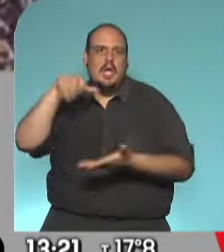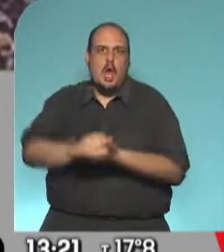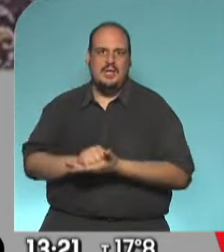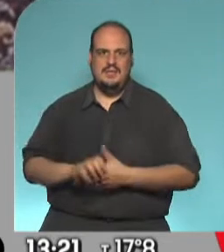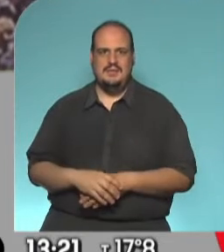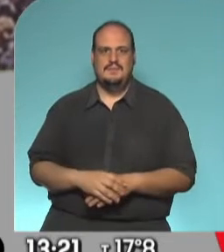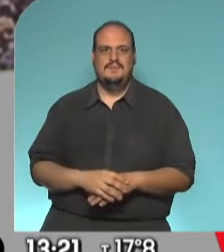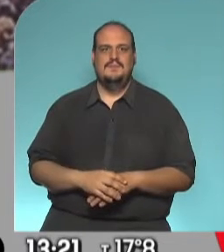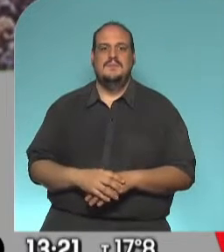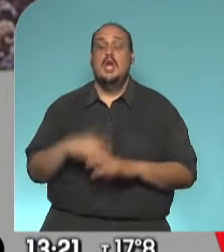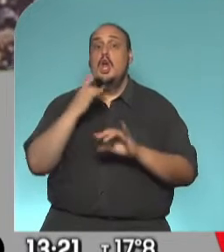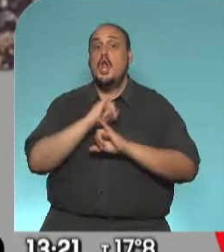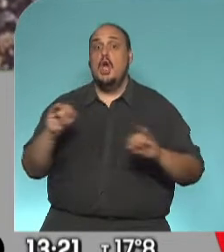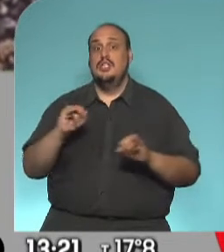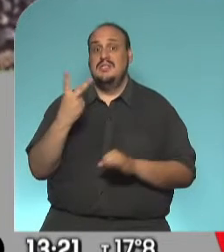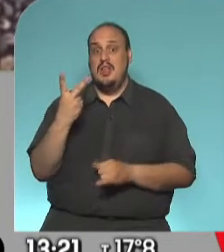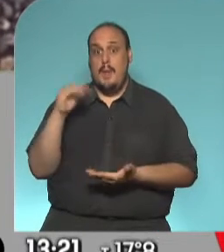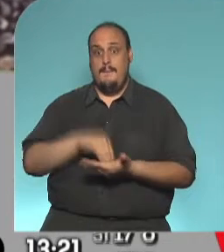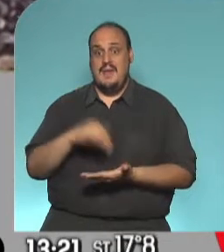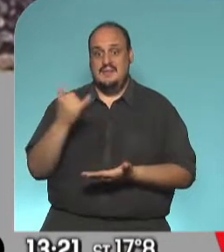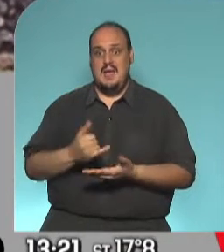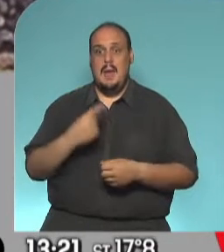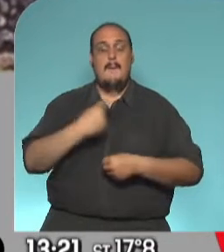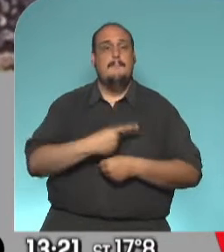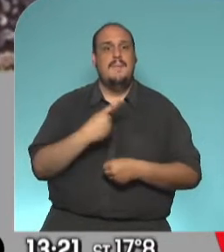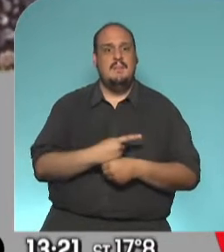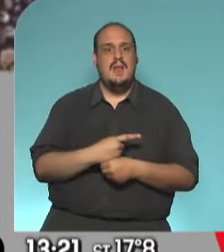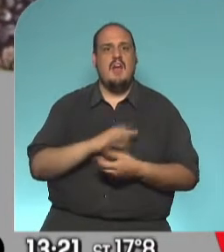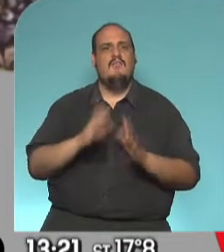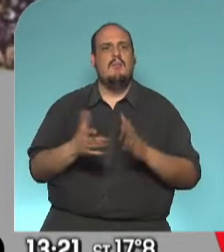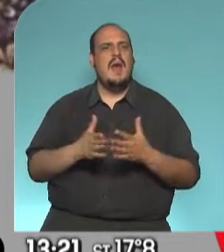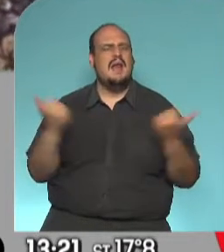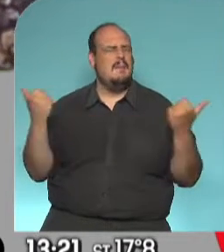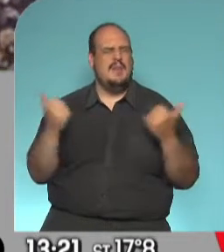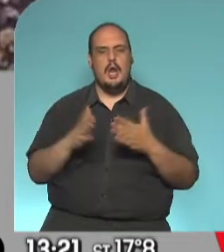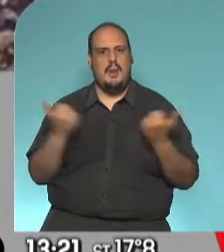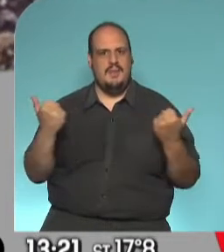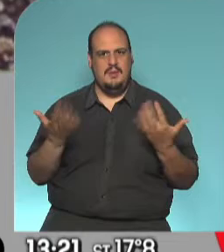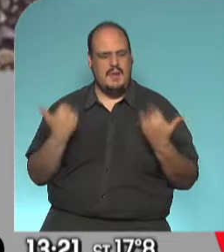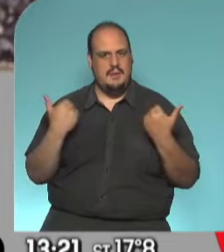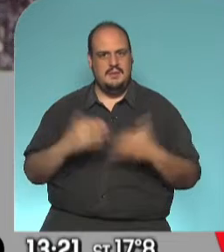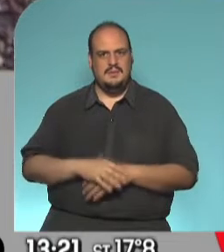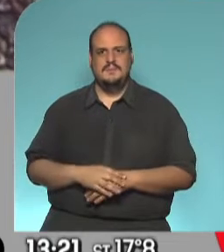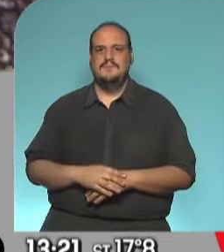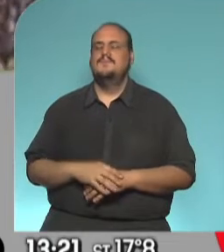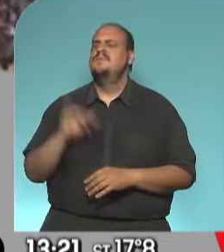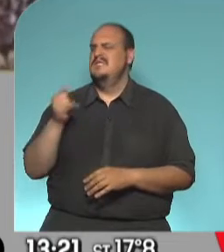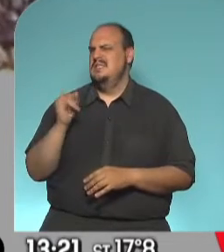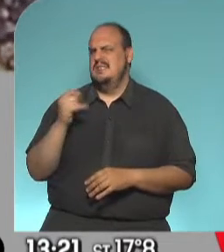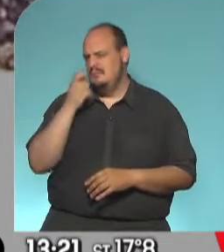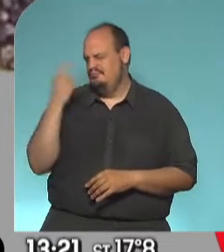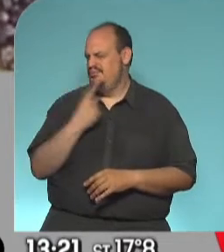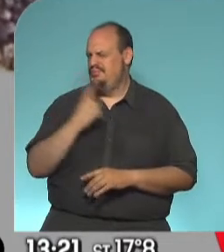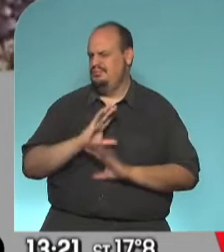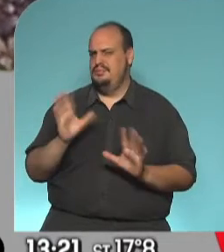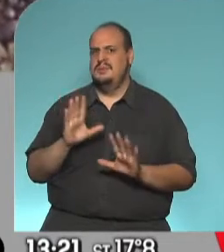Gaby, nos quedan dos noticias más, pero a la primera de esas dos noticias vamos rapidísimo, rapidísimo. Pero rapidísimo